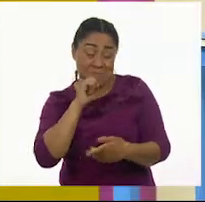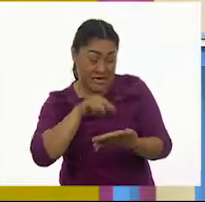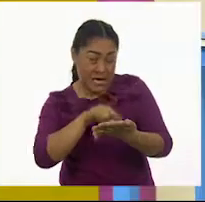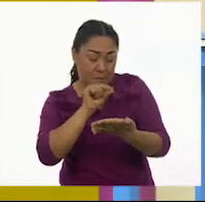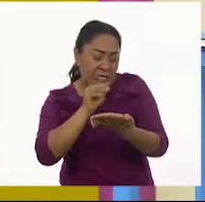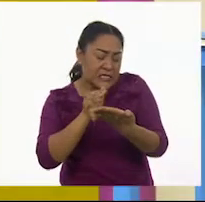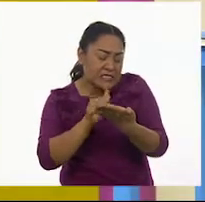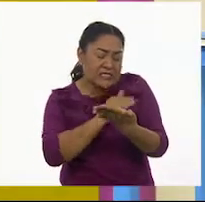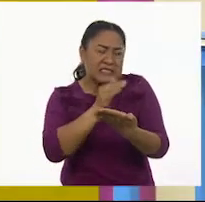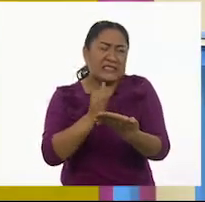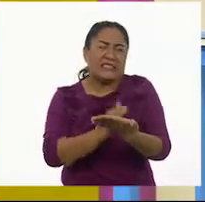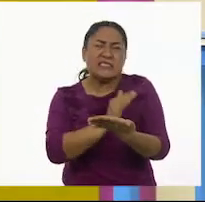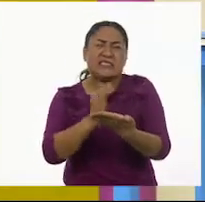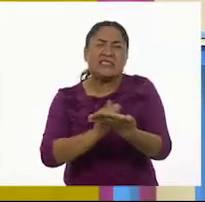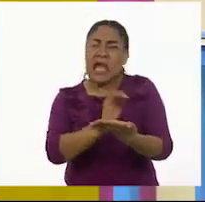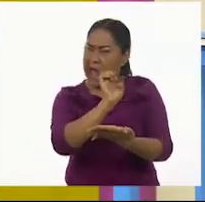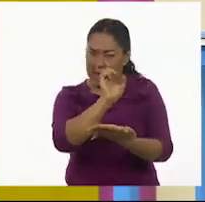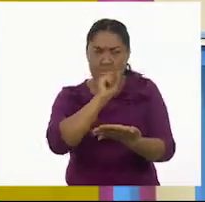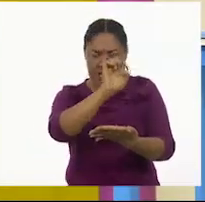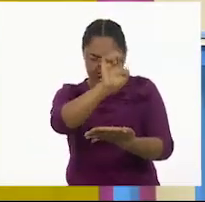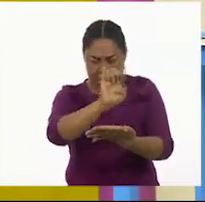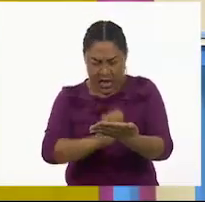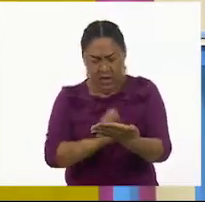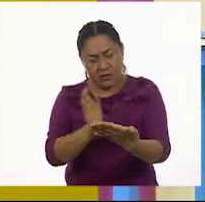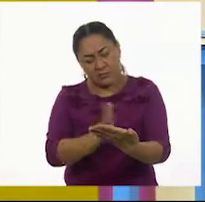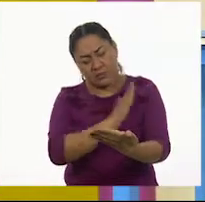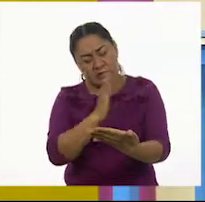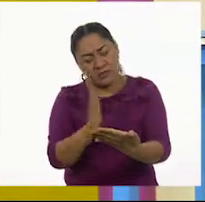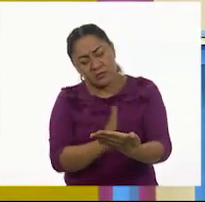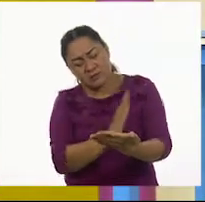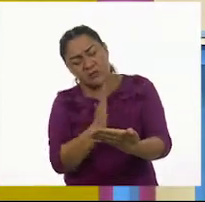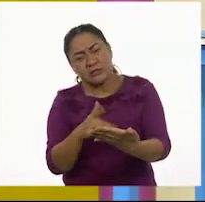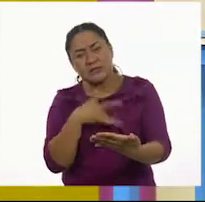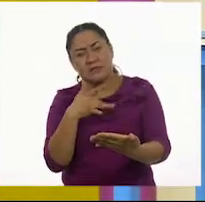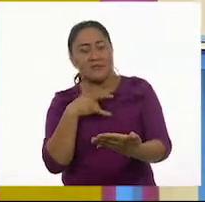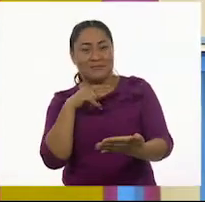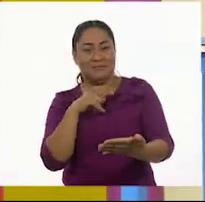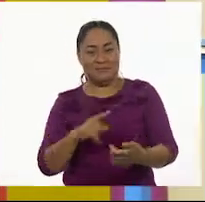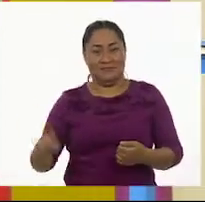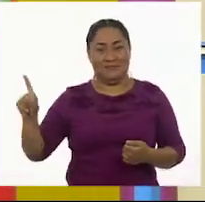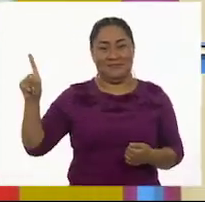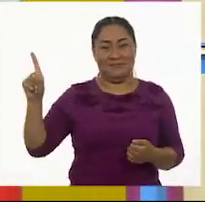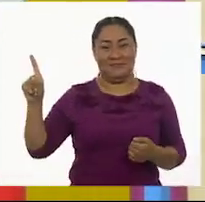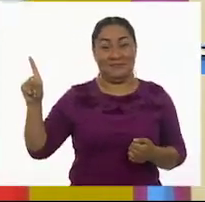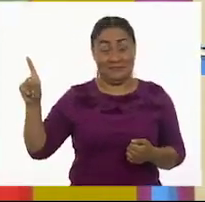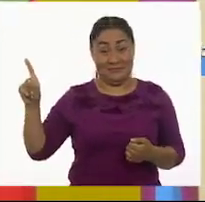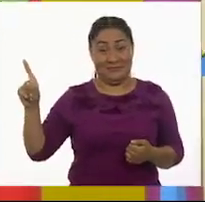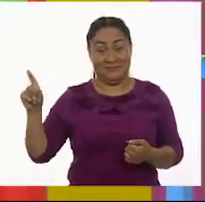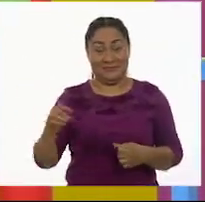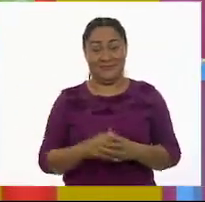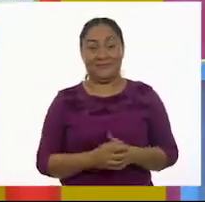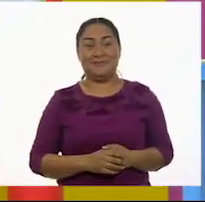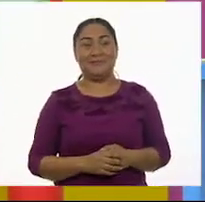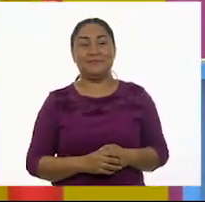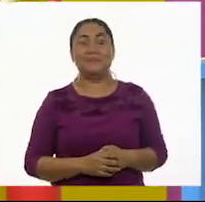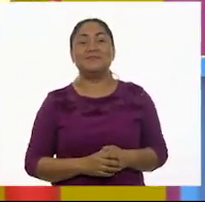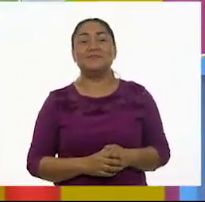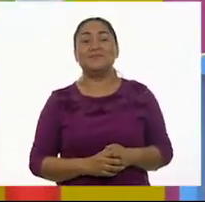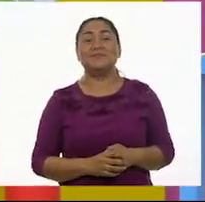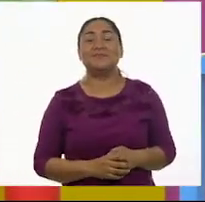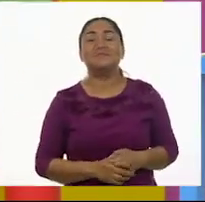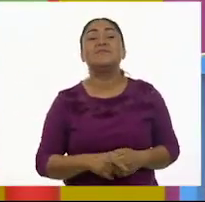adelante y el diccionario mágico nos da... ¡Aquí está! Estudio de las